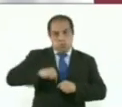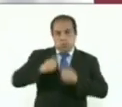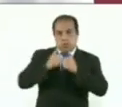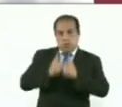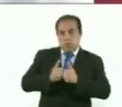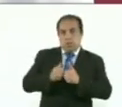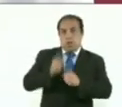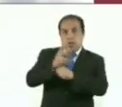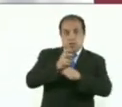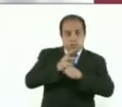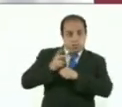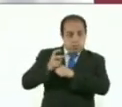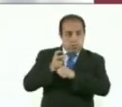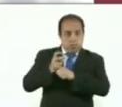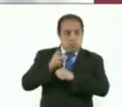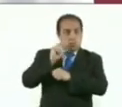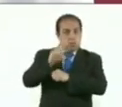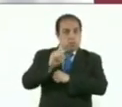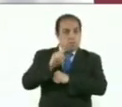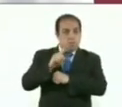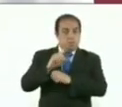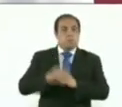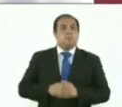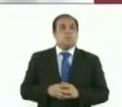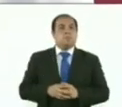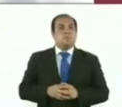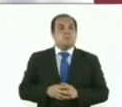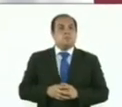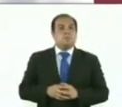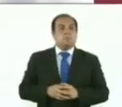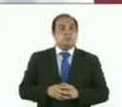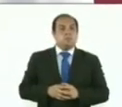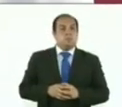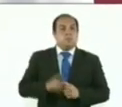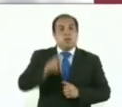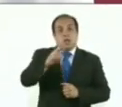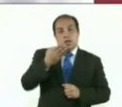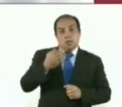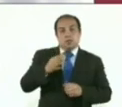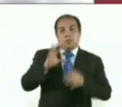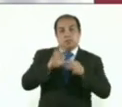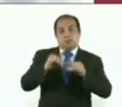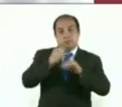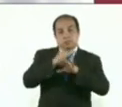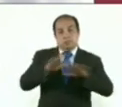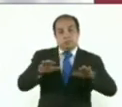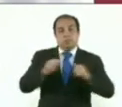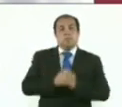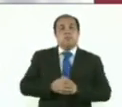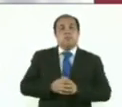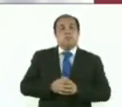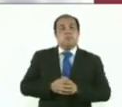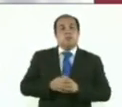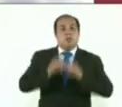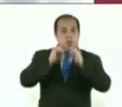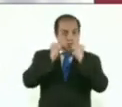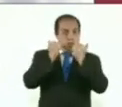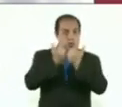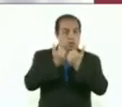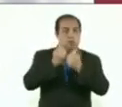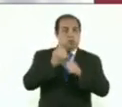Hacer un llamado también a recibir este informe, esta asamblea informativa.